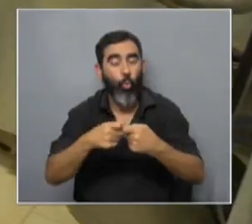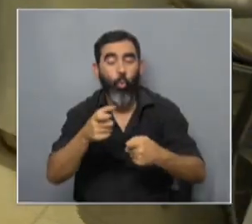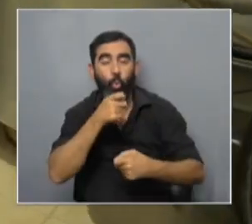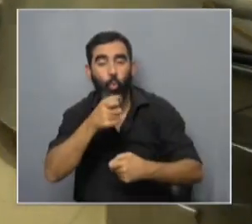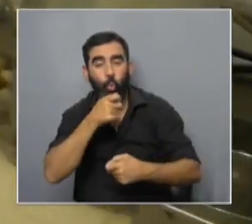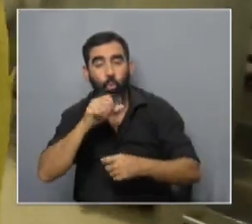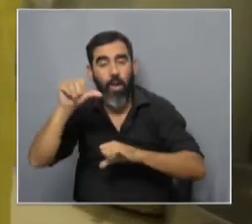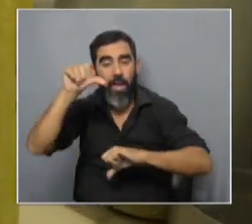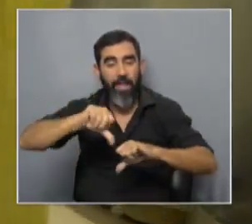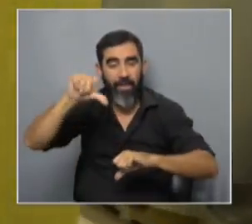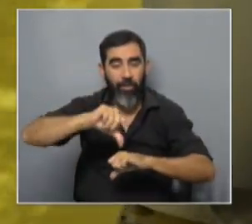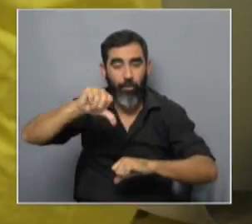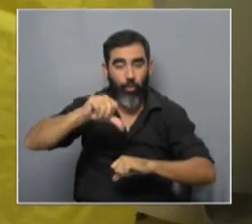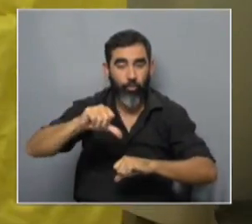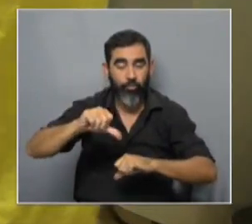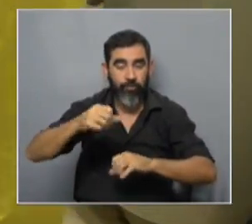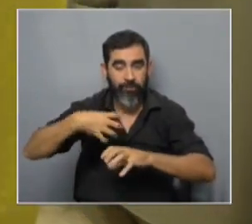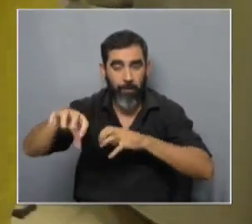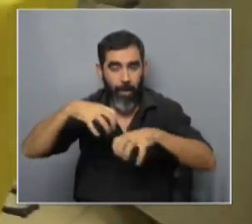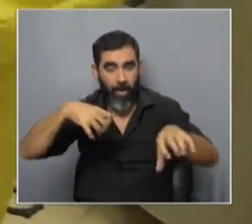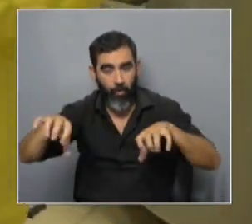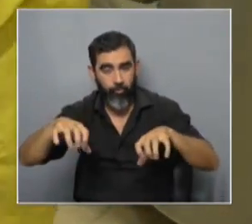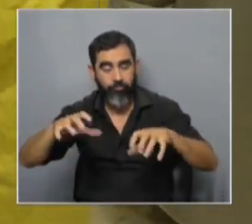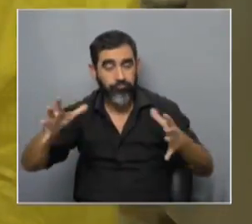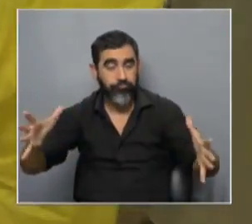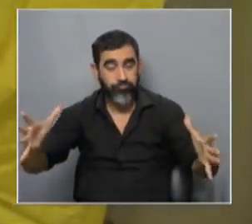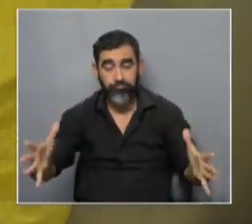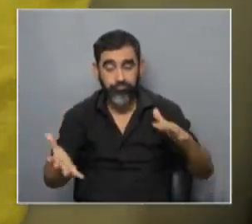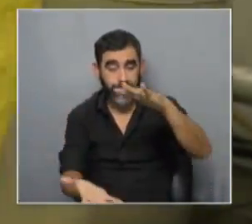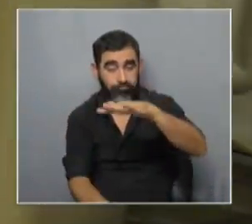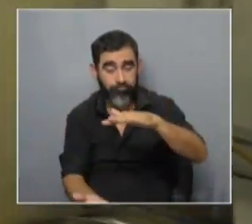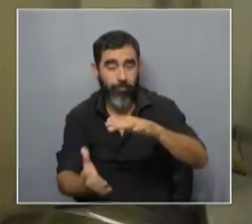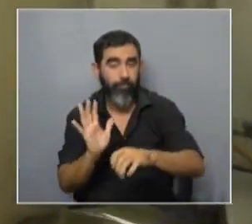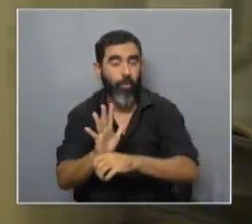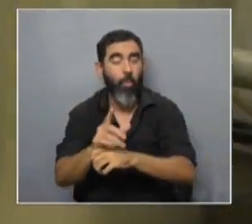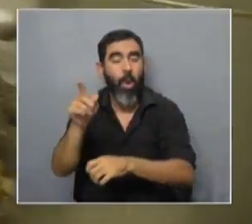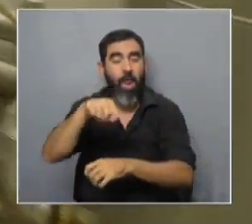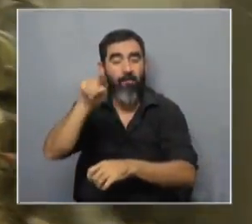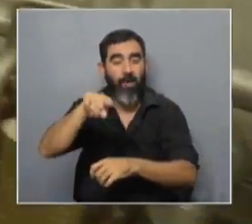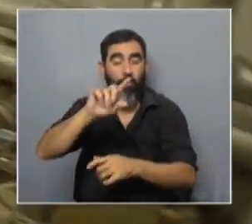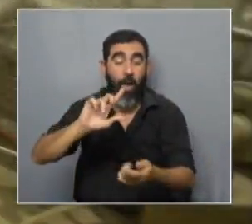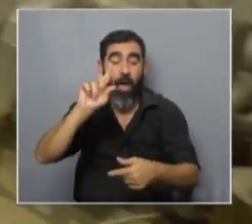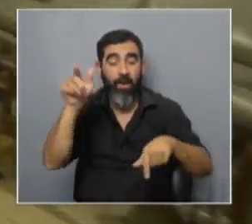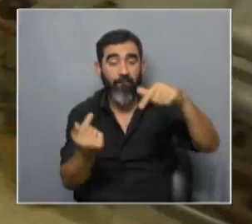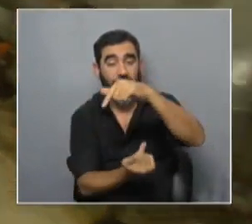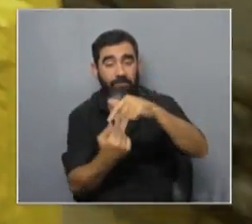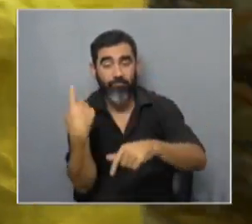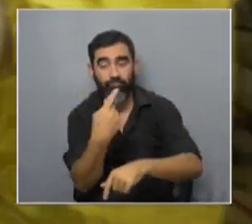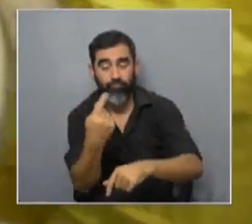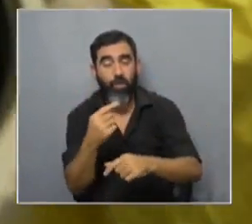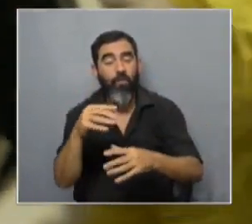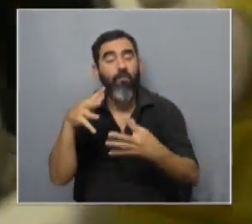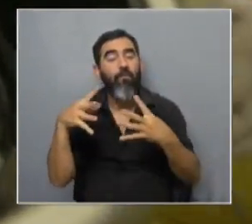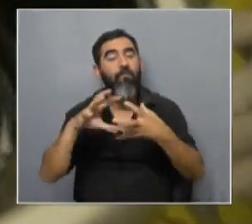es básicamente explicado es un canasto de lo que sería un lavarropa puesto en forma horizontal con un filtro bolsa